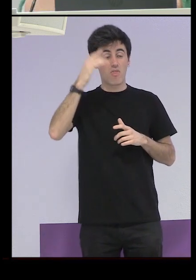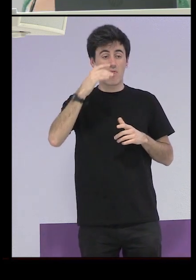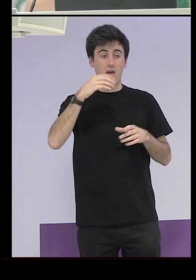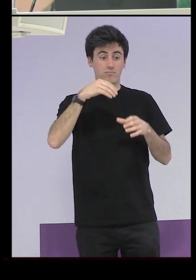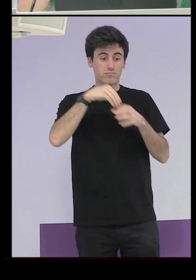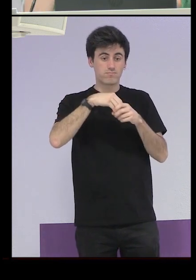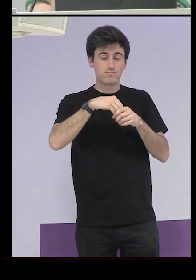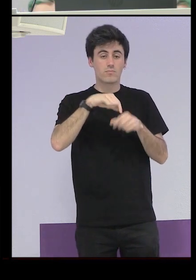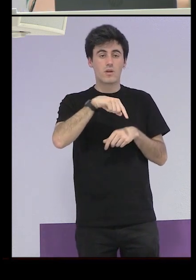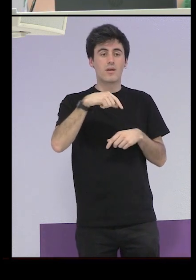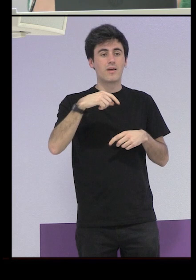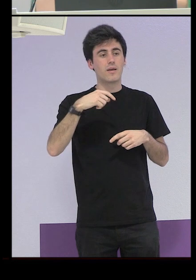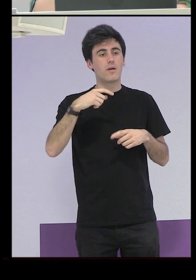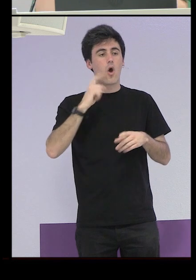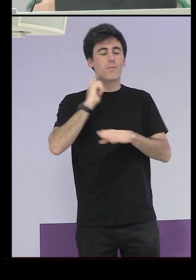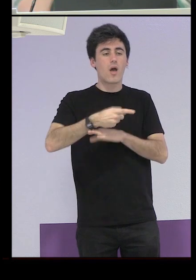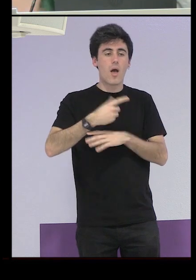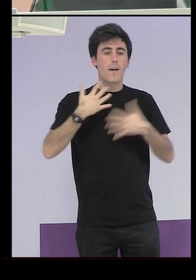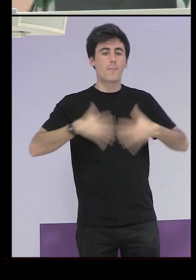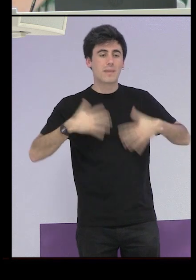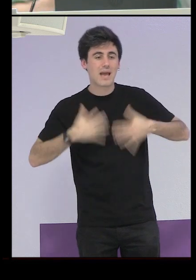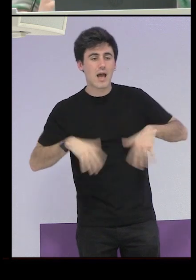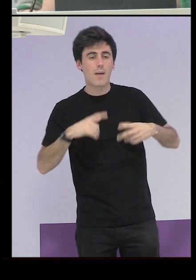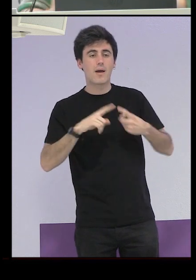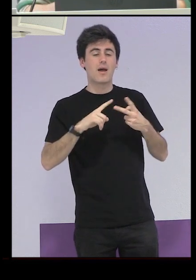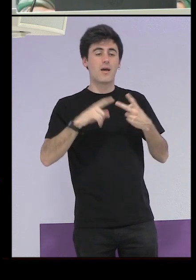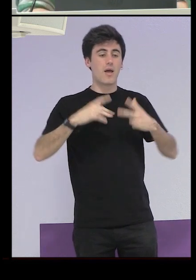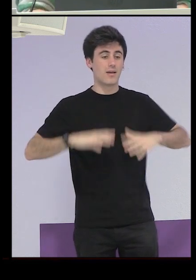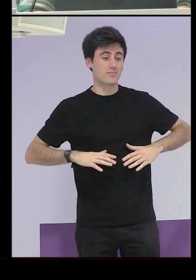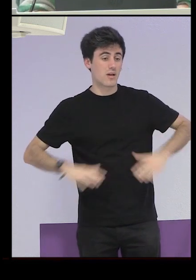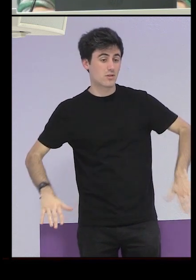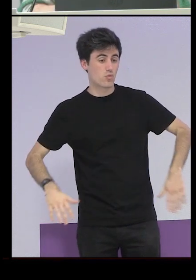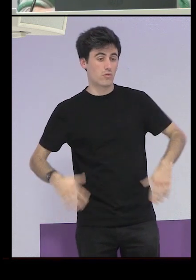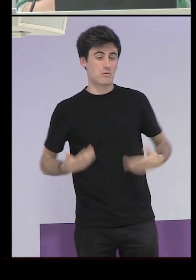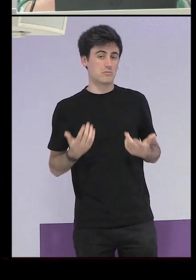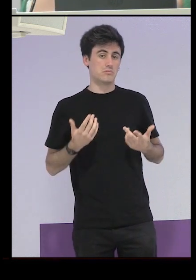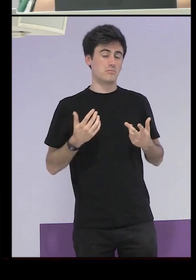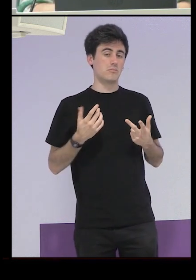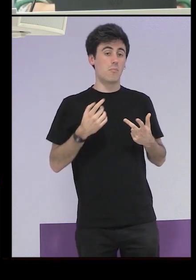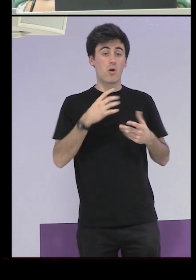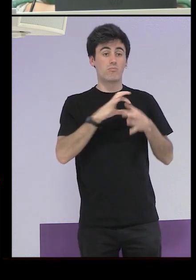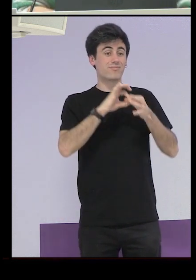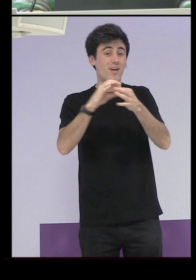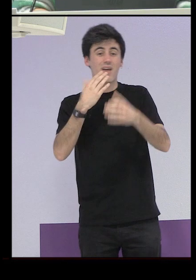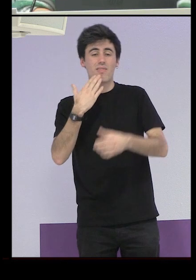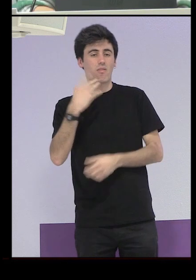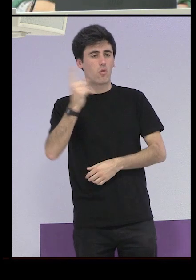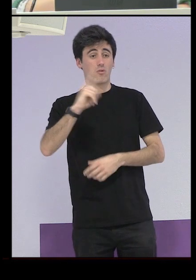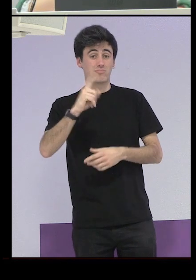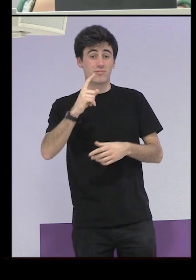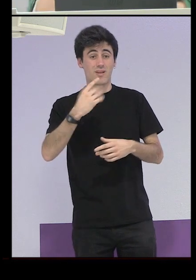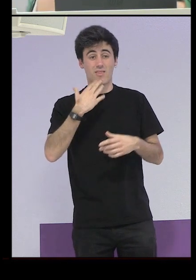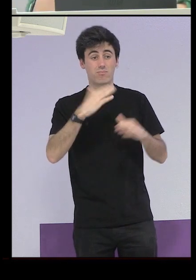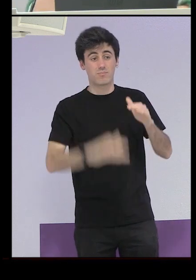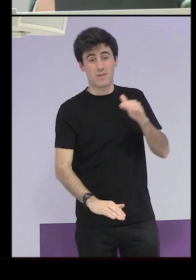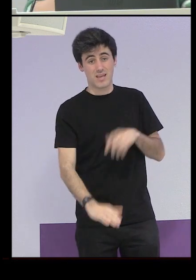obligaban a ponerse pijamas vestidos camisones que no eran para nada acordes a su edad sino edades mucho más